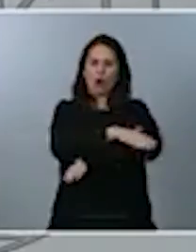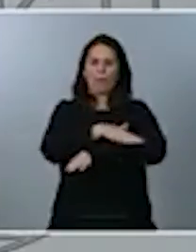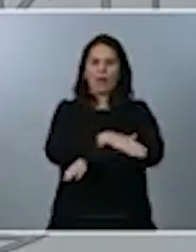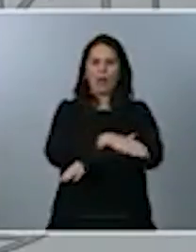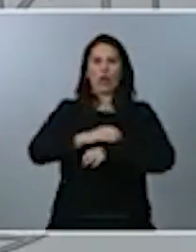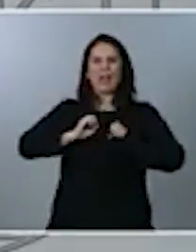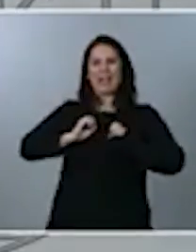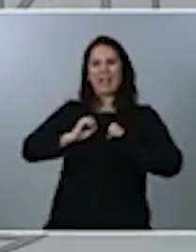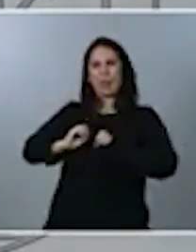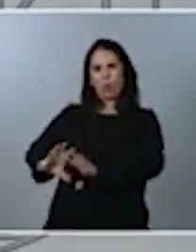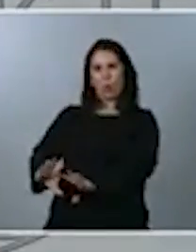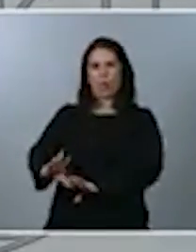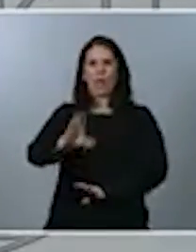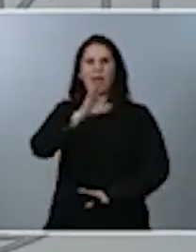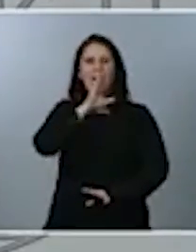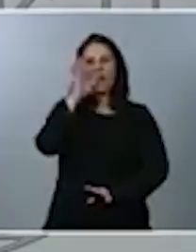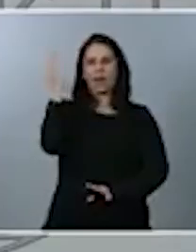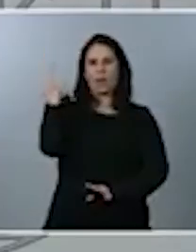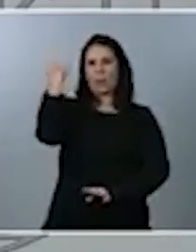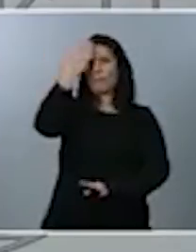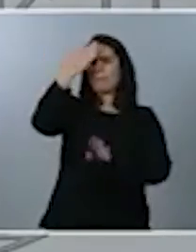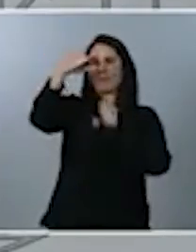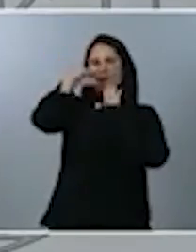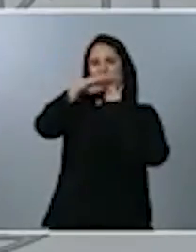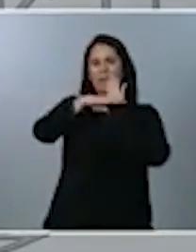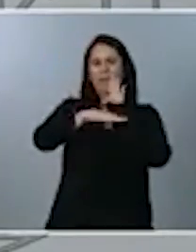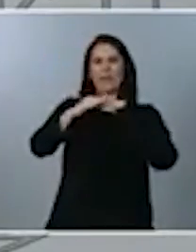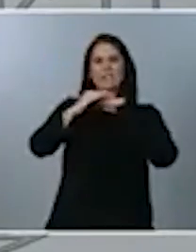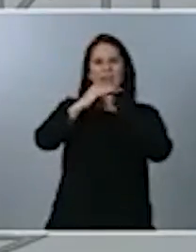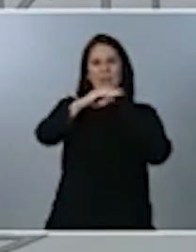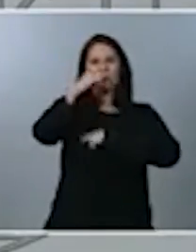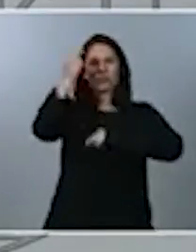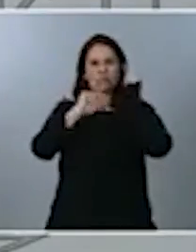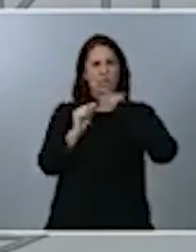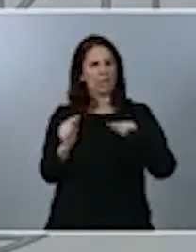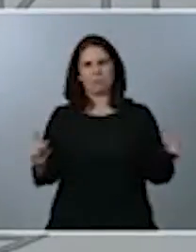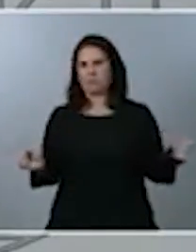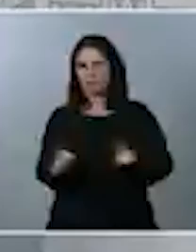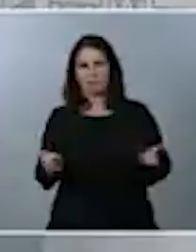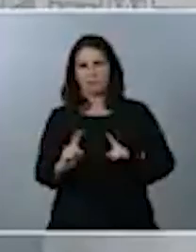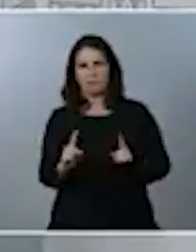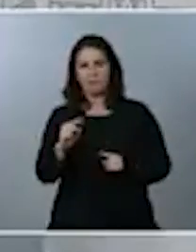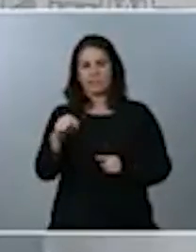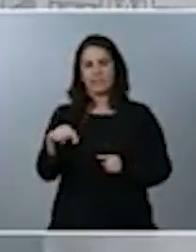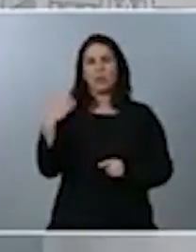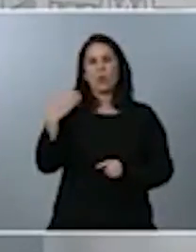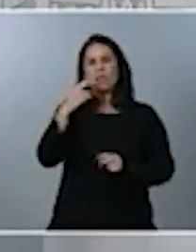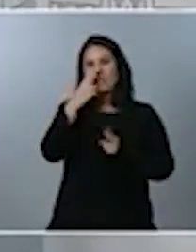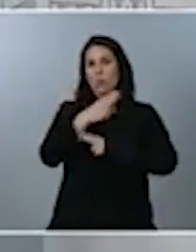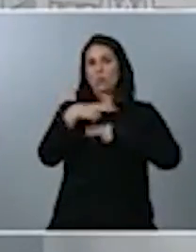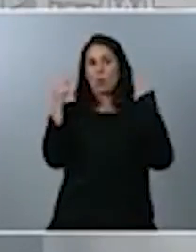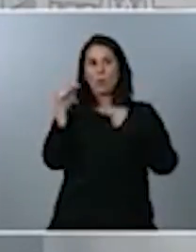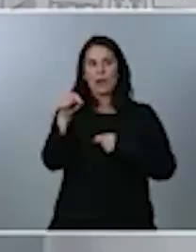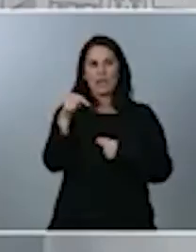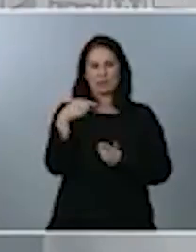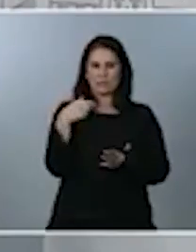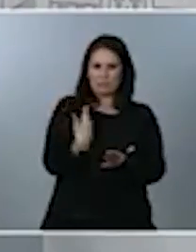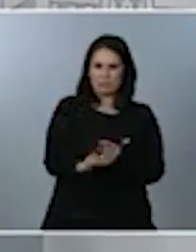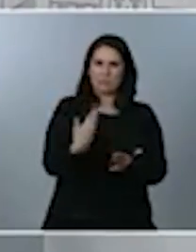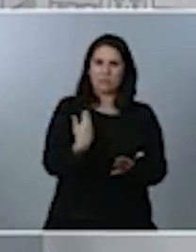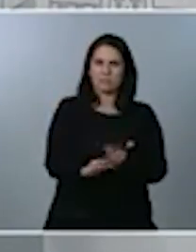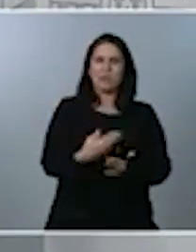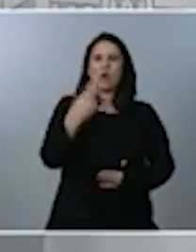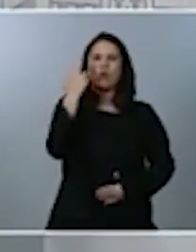principio de estabilidad presupuestaria. Y quiero decir que estas cuentas públicas son una clara muestra del compromiso del